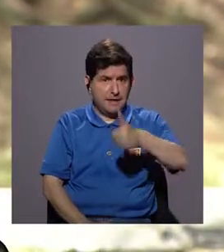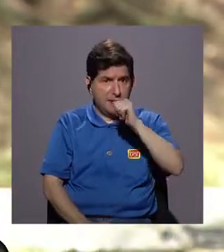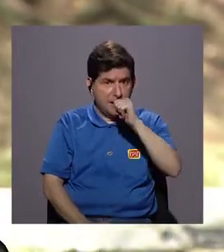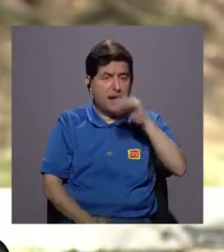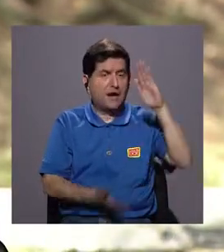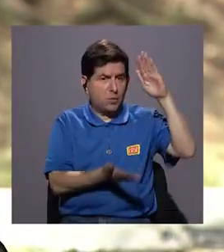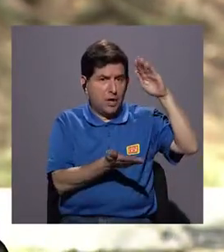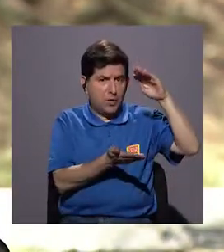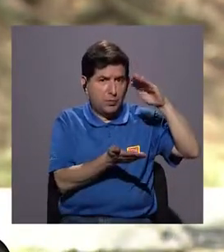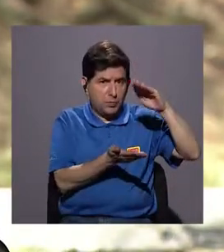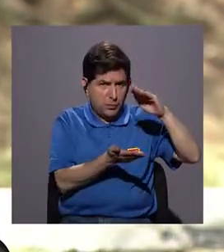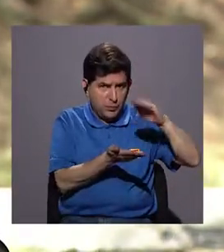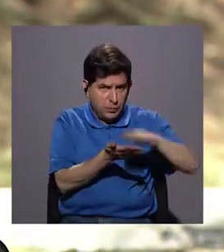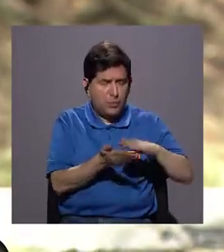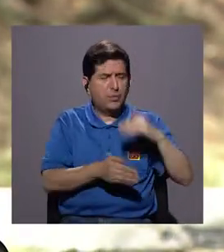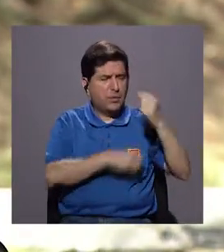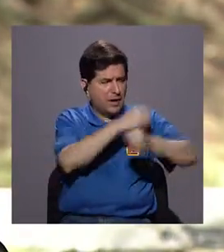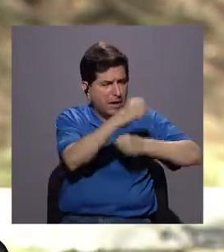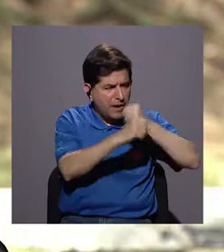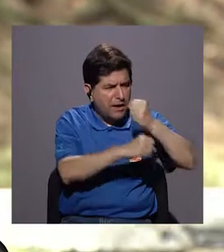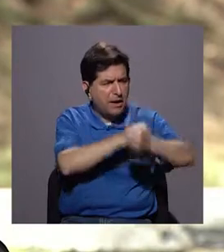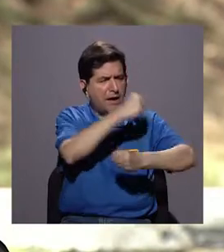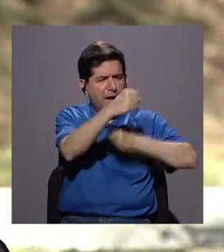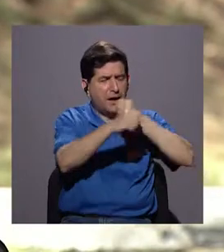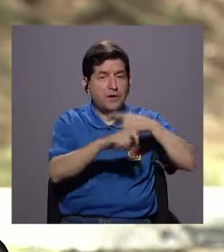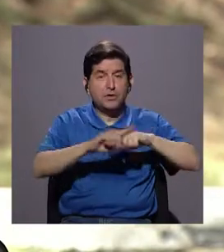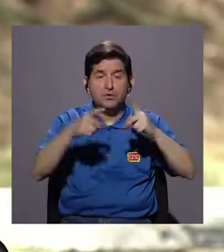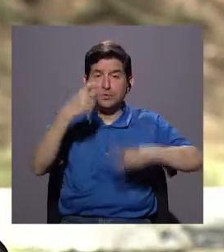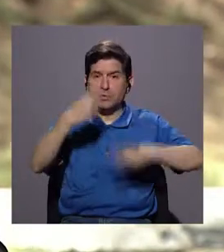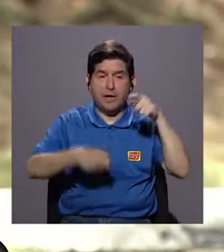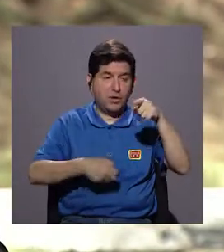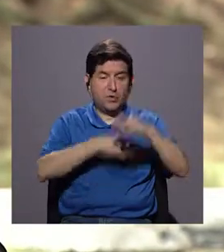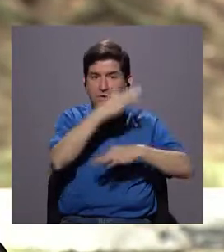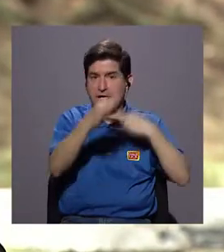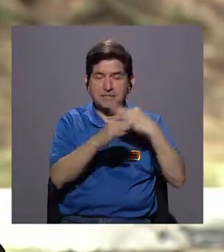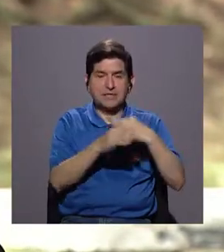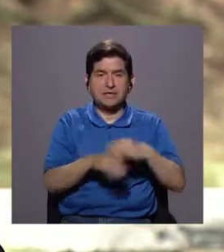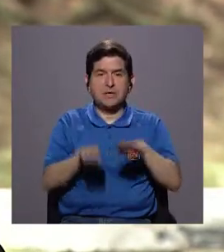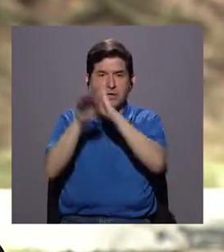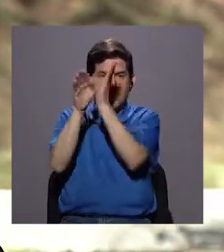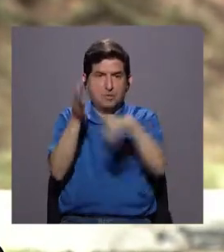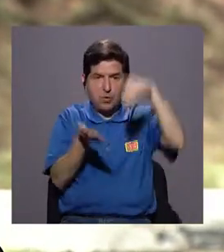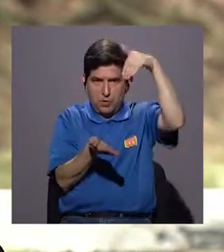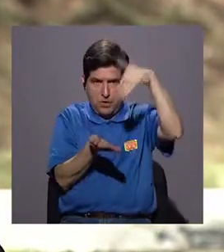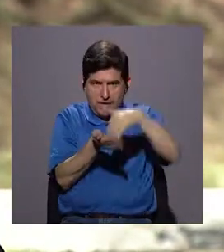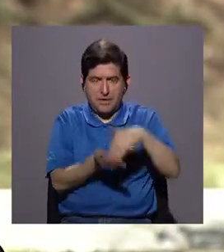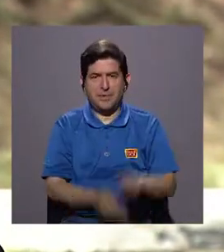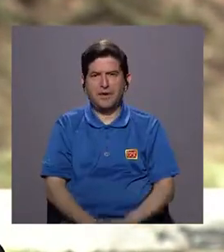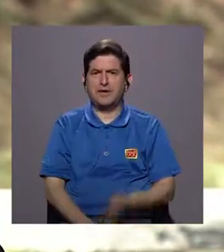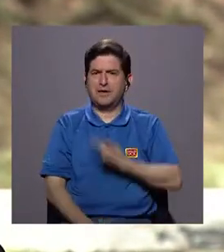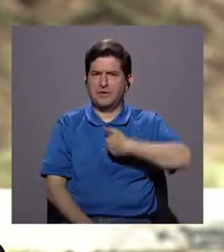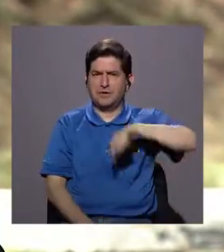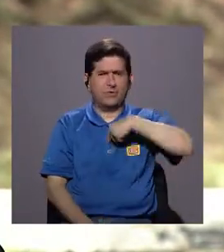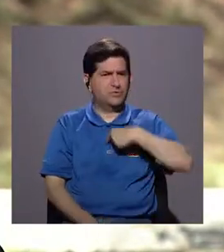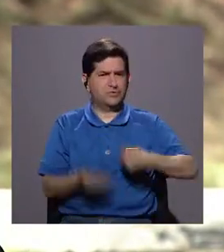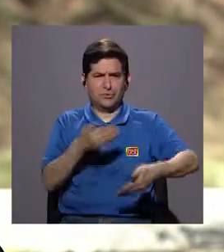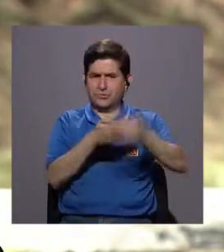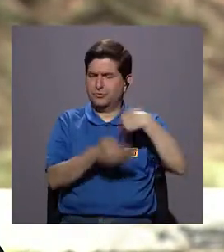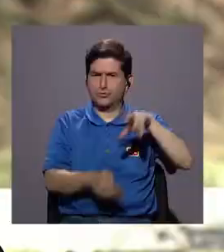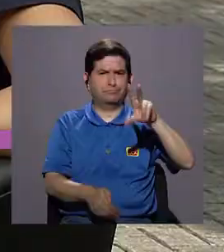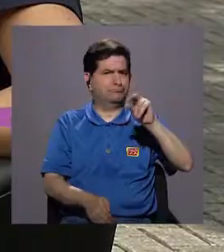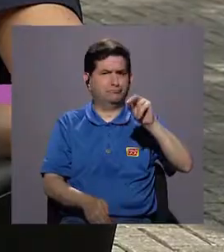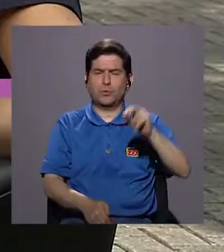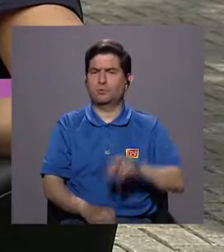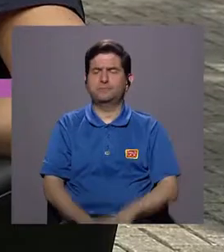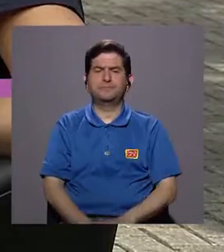recurso había mermado a lo largo de los años. Pero problemas de ese tipo en el Valle Central nosotros no teníamos anteriormente.